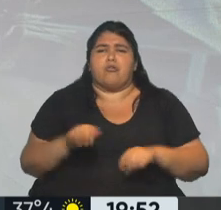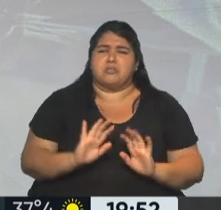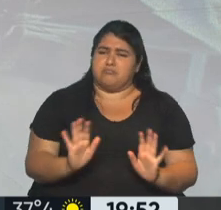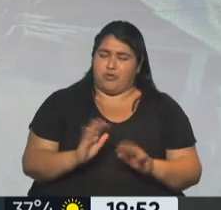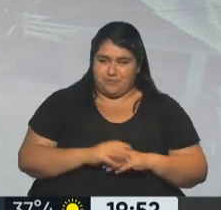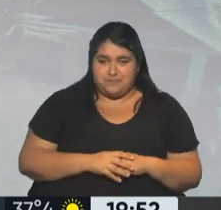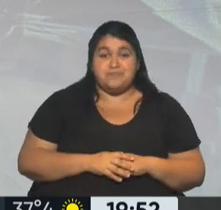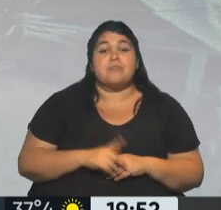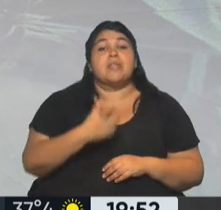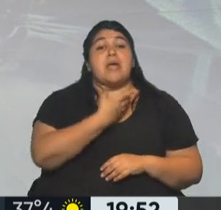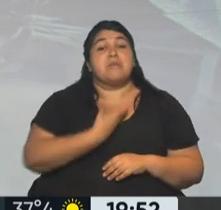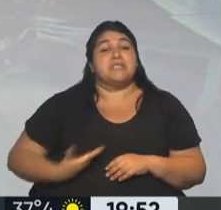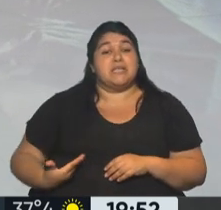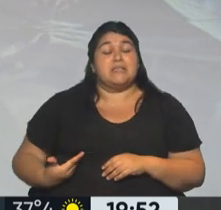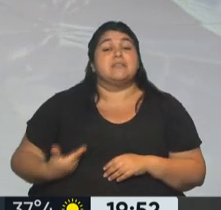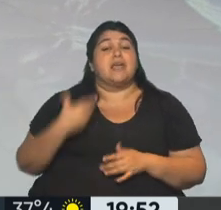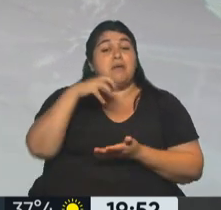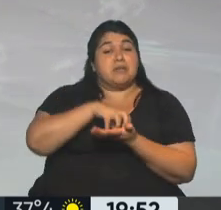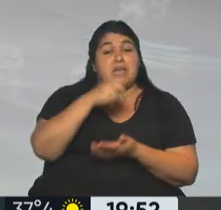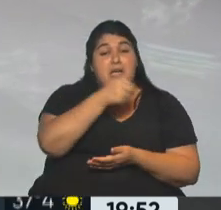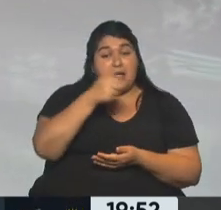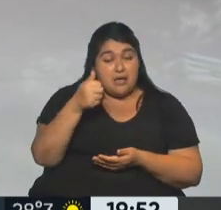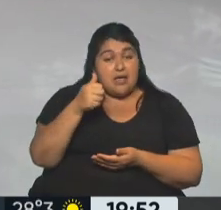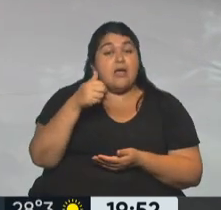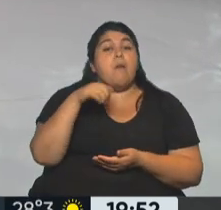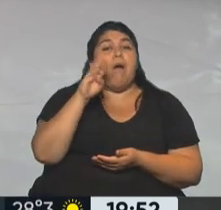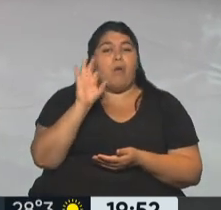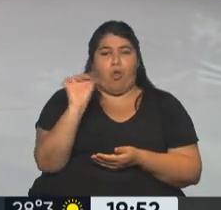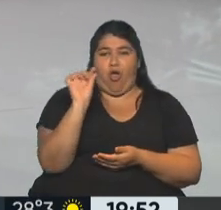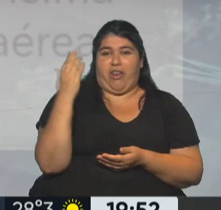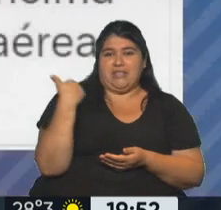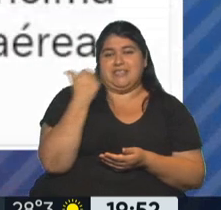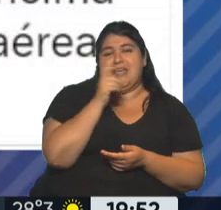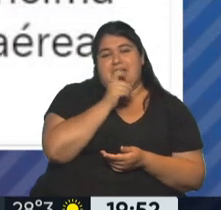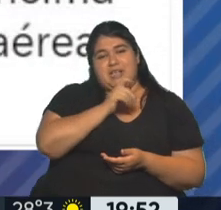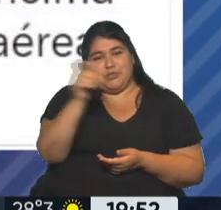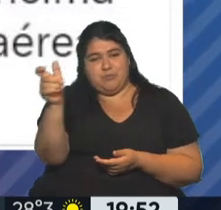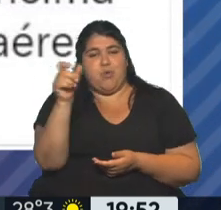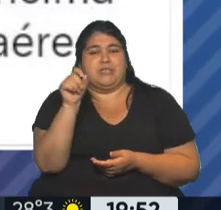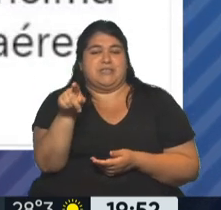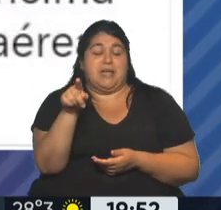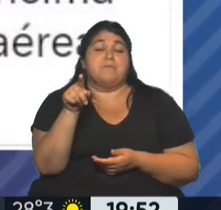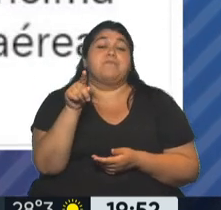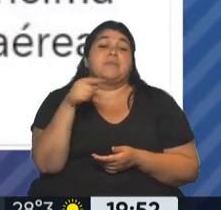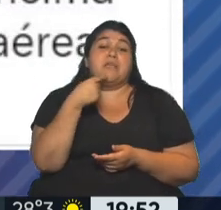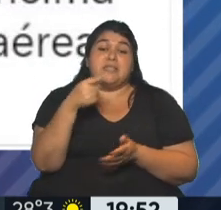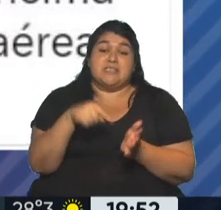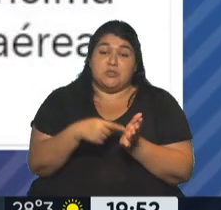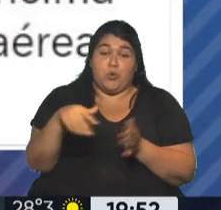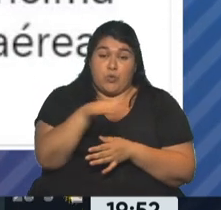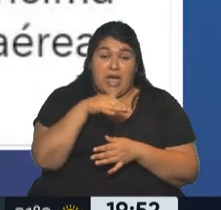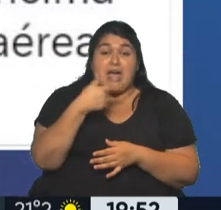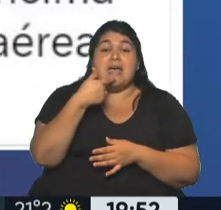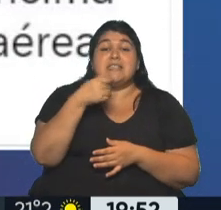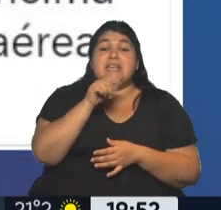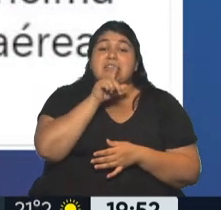El presidente de Aerolíneas Argentinas, Pablo Seriani, le acaba de responder a Mauricio Macri, quien en la ciudad de Santa Rosa, La